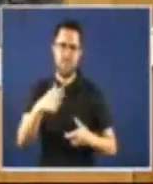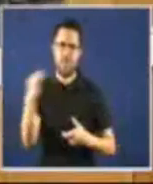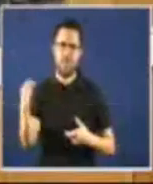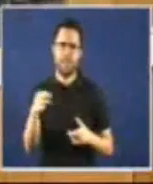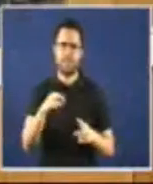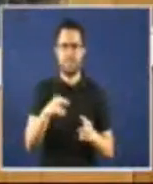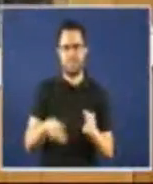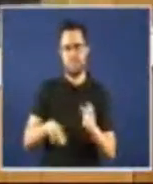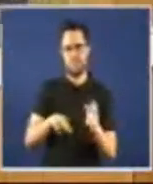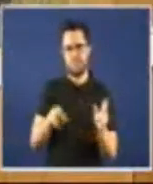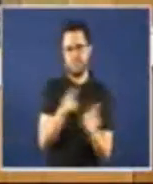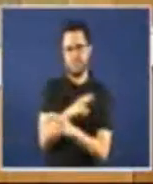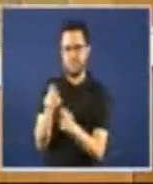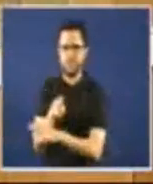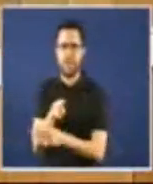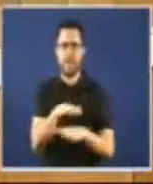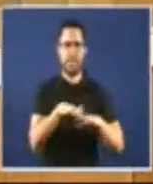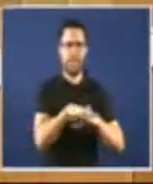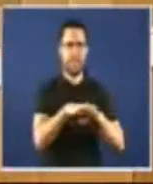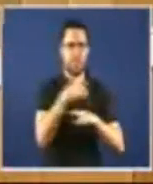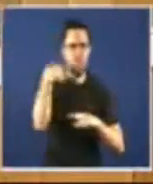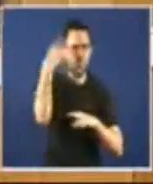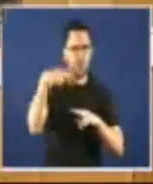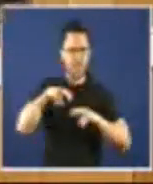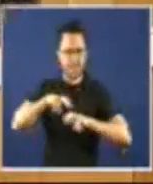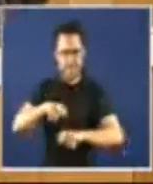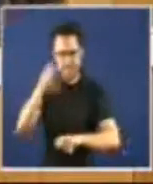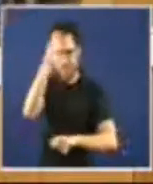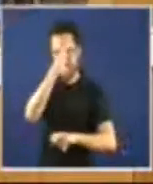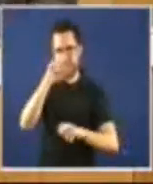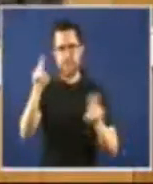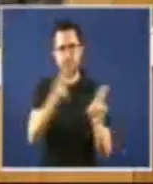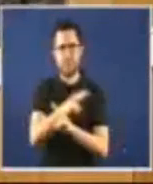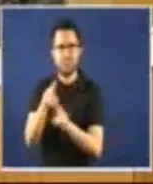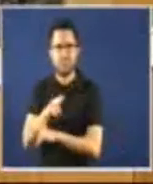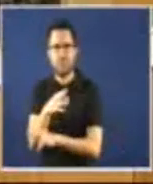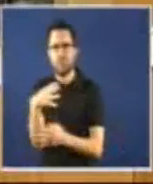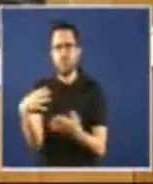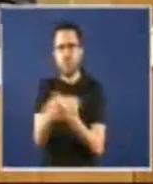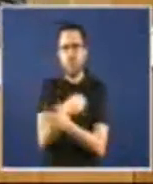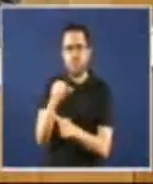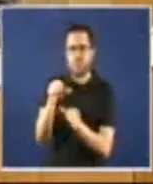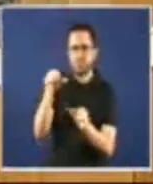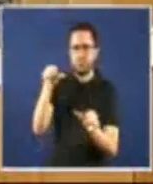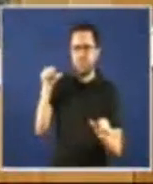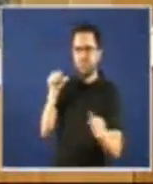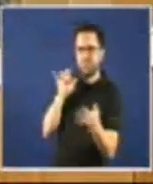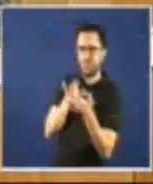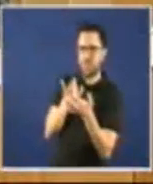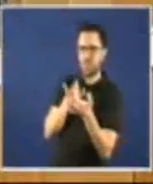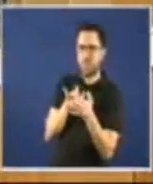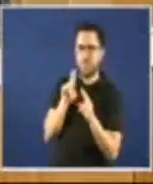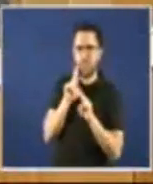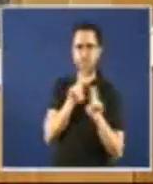desmantelamento do tecido cultural e da investigación científica e todos os demais ben feitos dos que está a disfrutar a ciudadanía galega